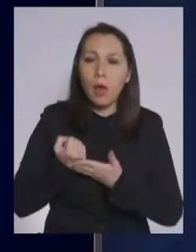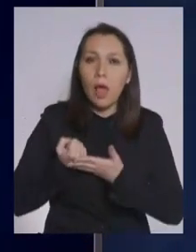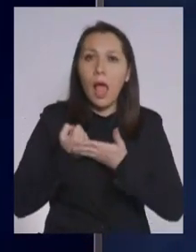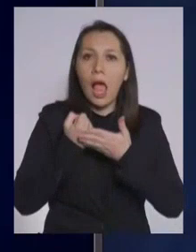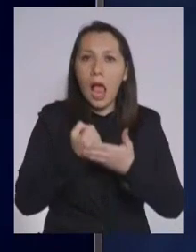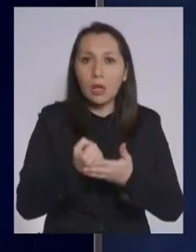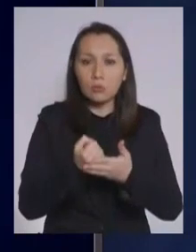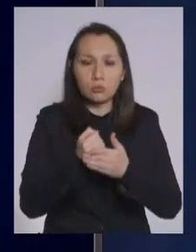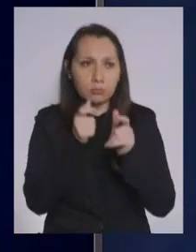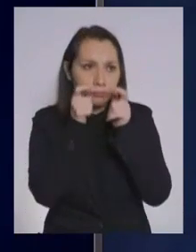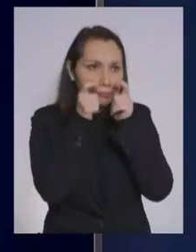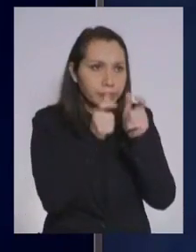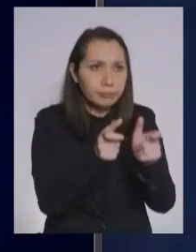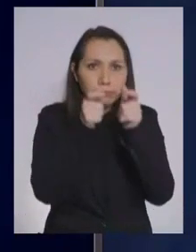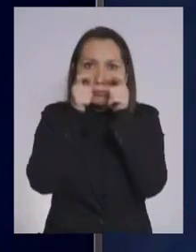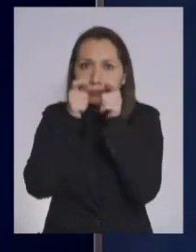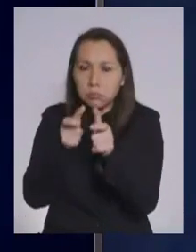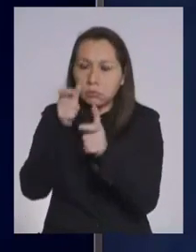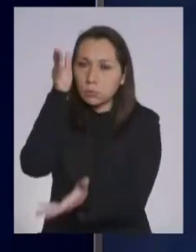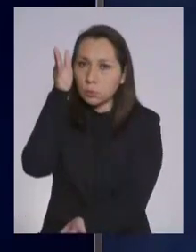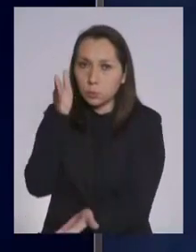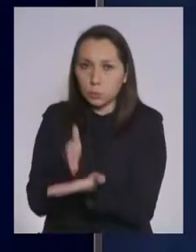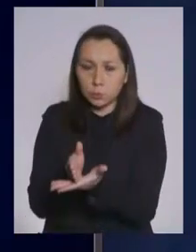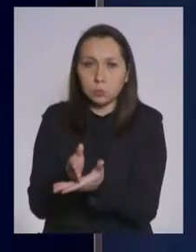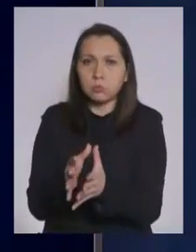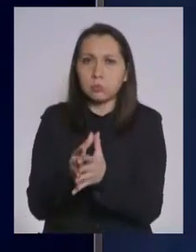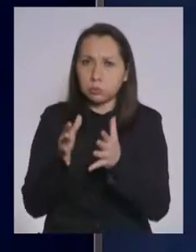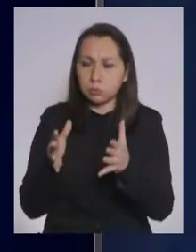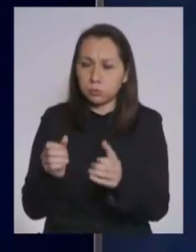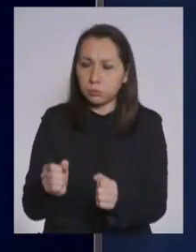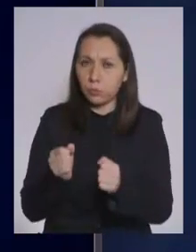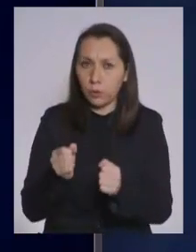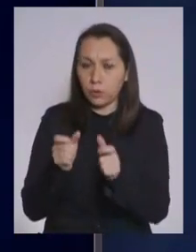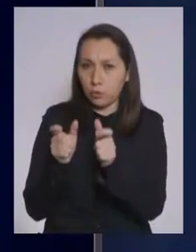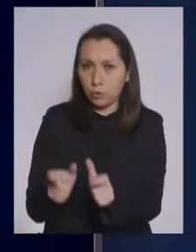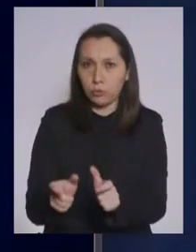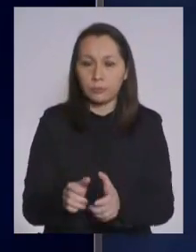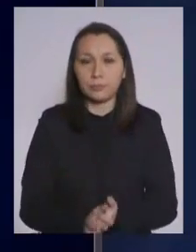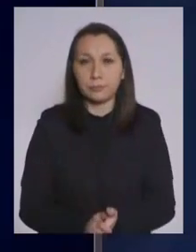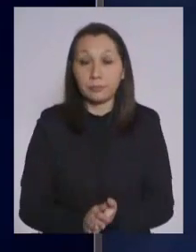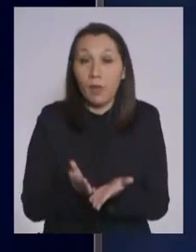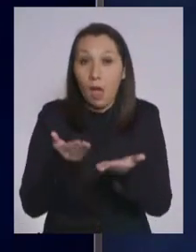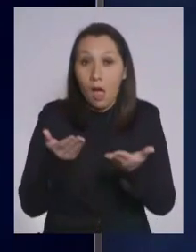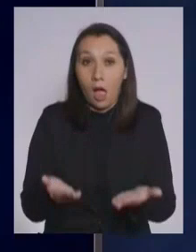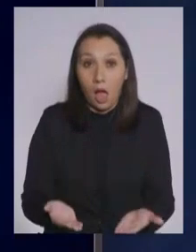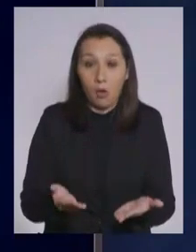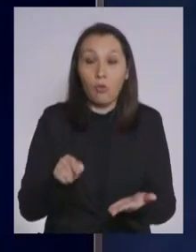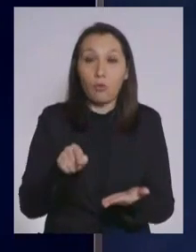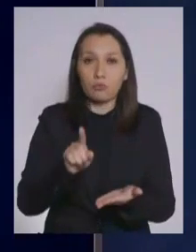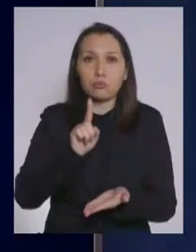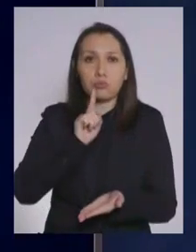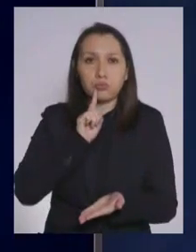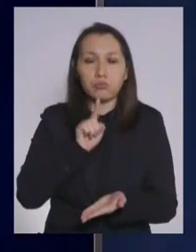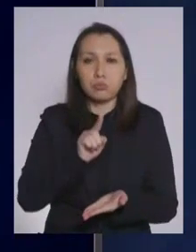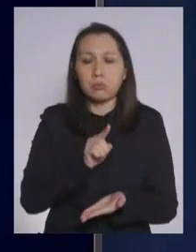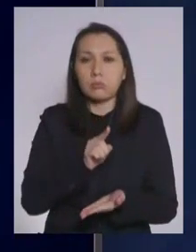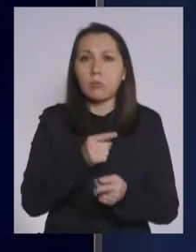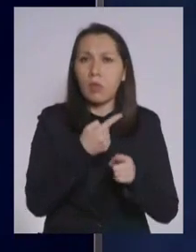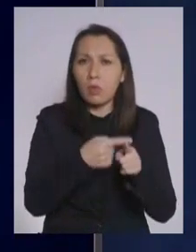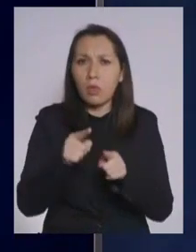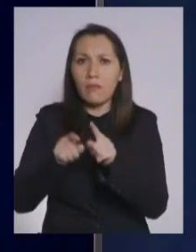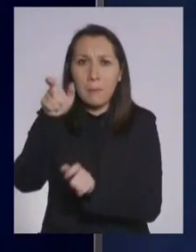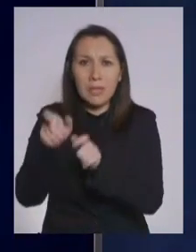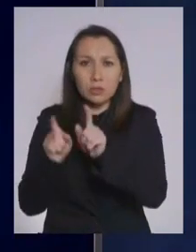con una fiscalización muy, muy fuerte. En este momento tenemos una serie de